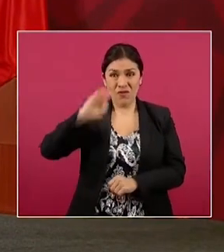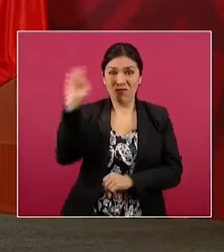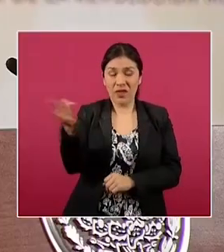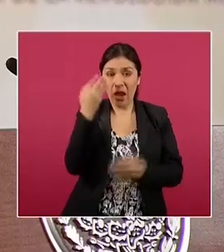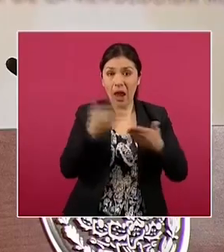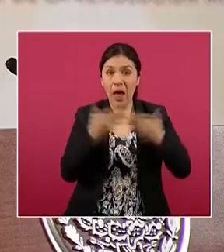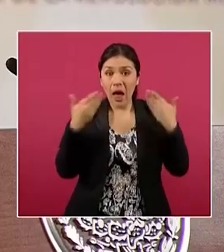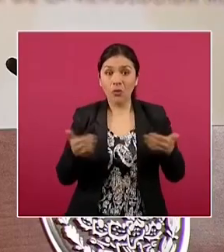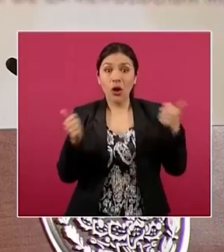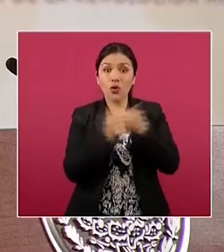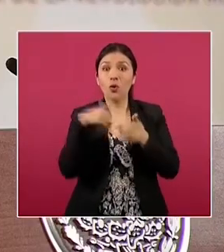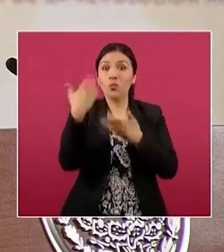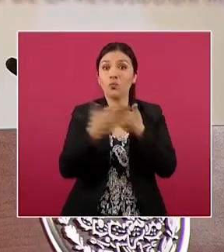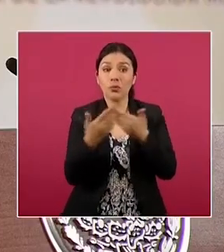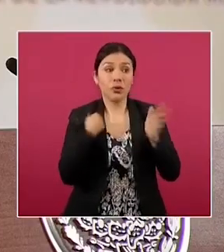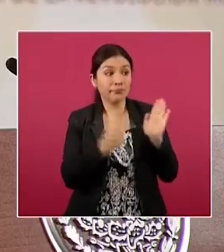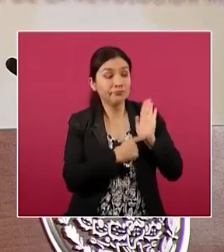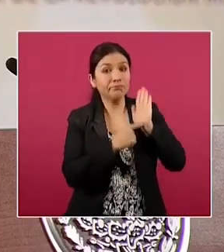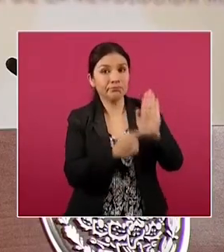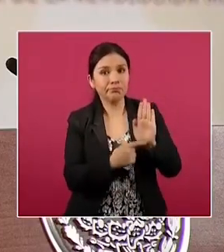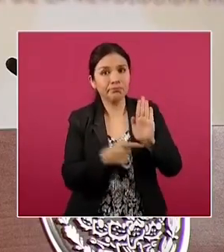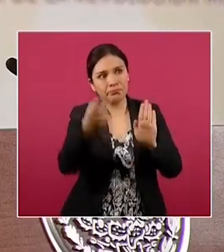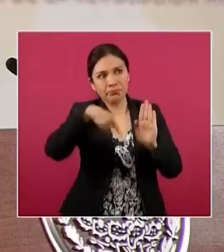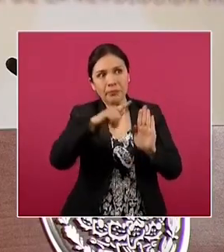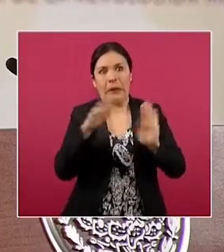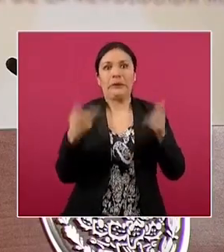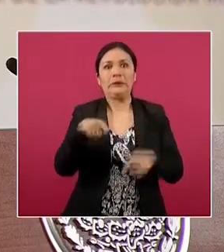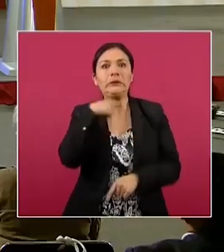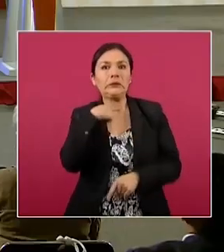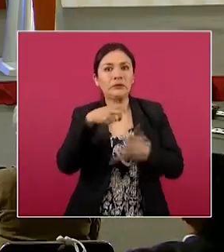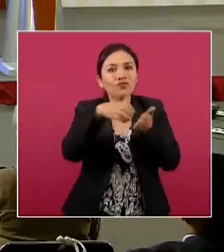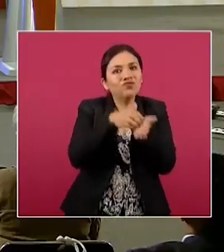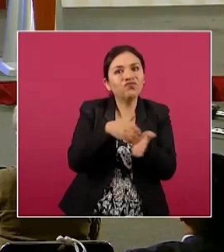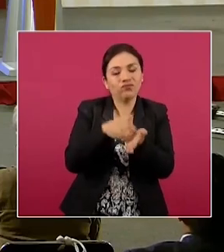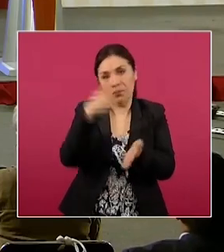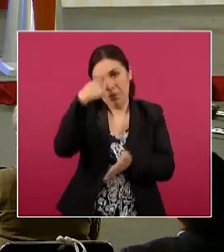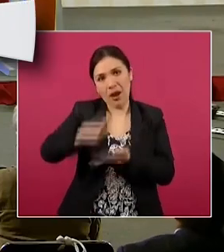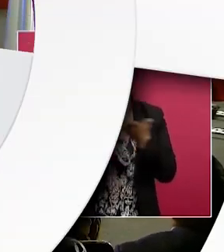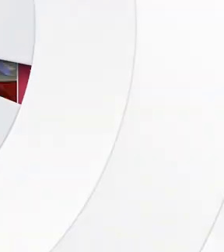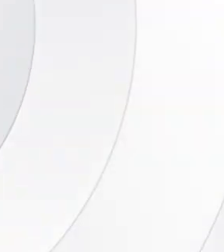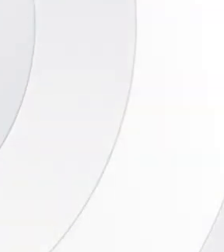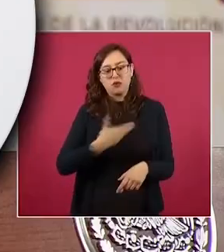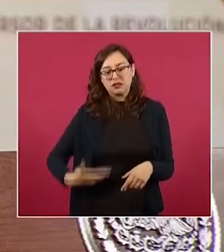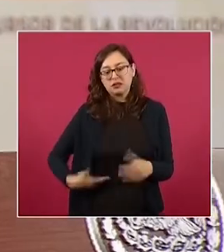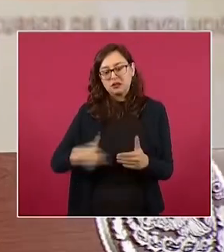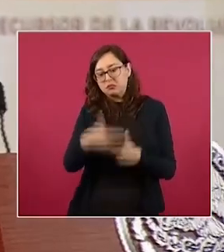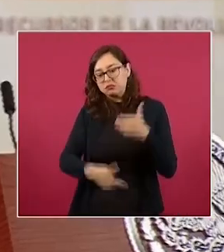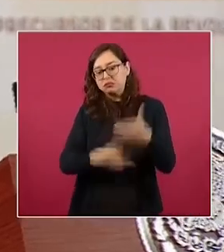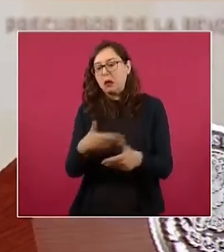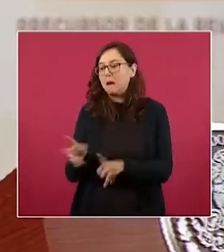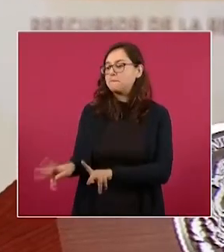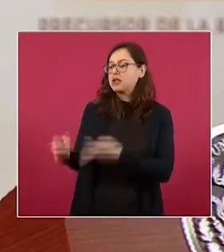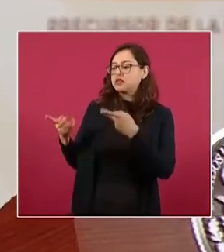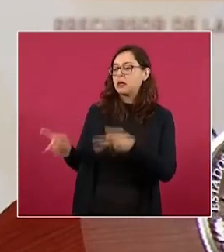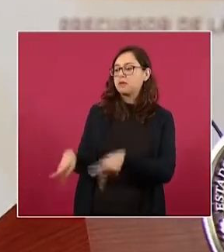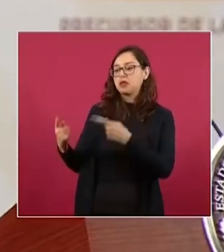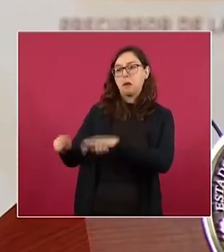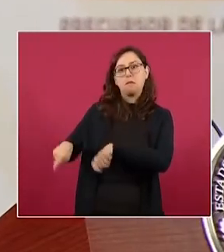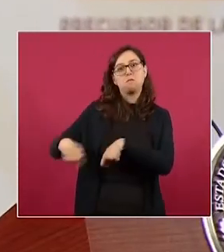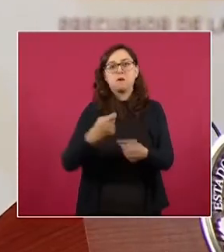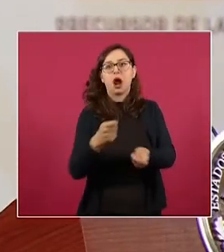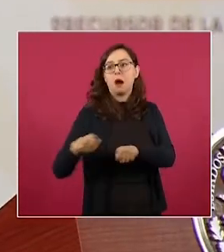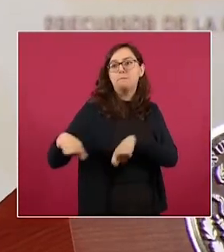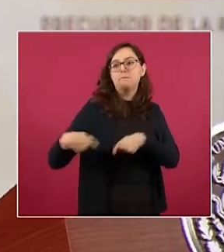ejercicio en la próxima presentación, pues ya se hayan ajustado a cumplir con la ley. Muchas gracias. Estamos llevando a cabo una política